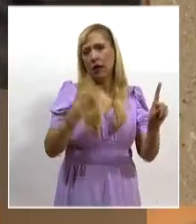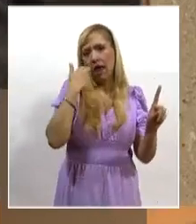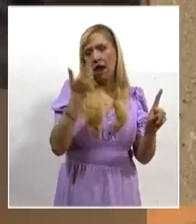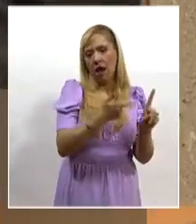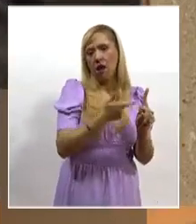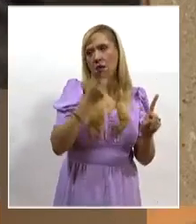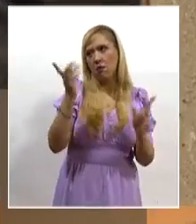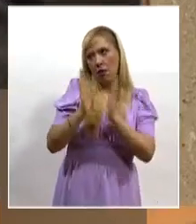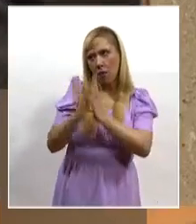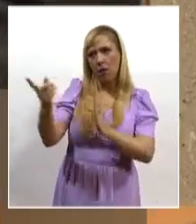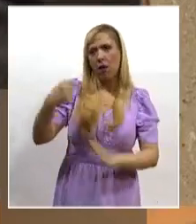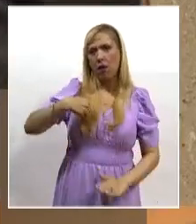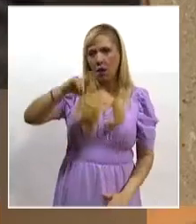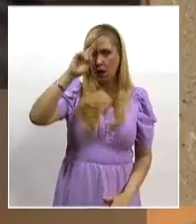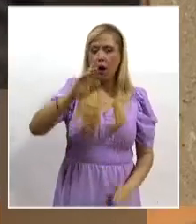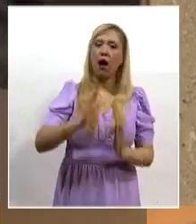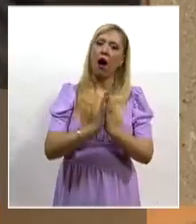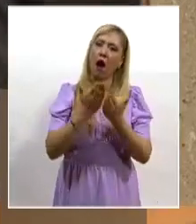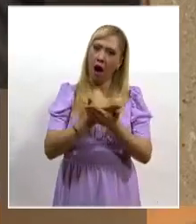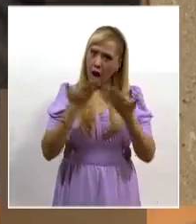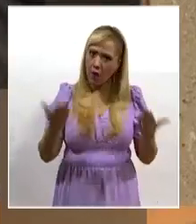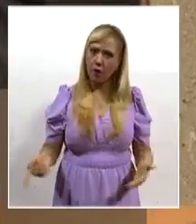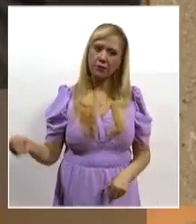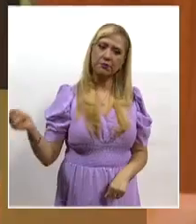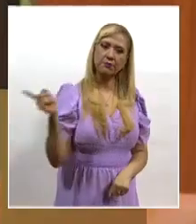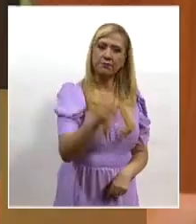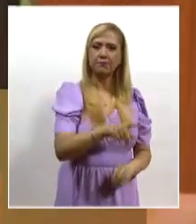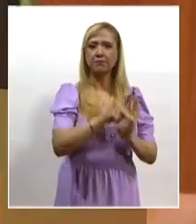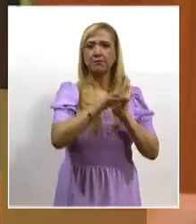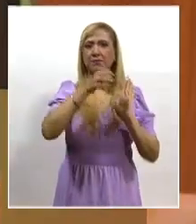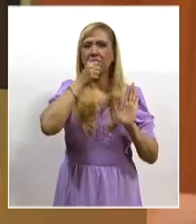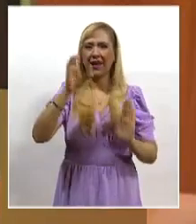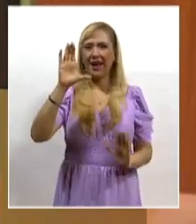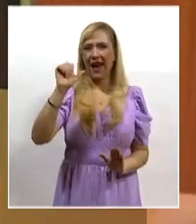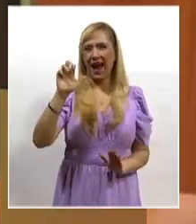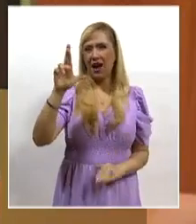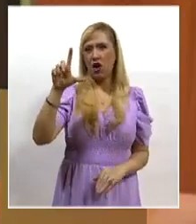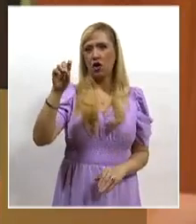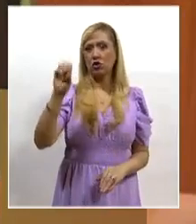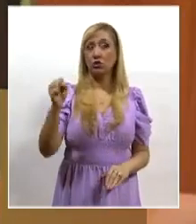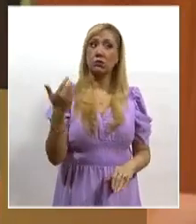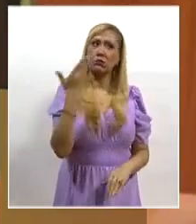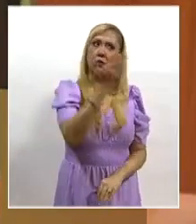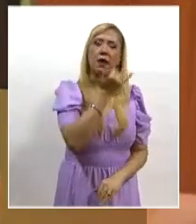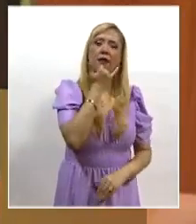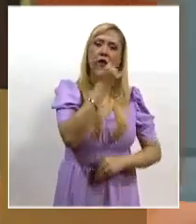ello, ordenó que Carlos Marín Martínez realice una disculpa pública a favor de la gobernadora.